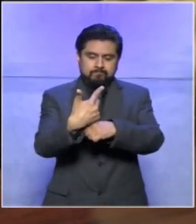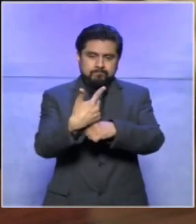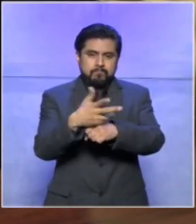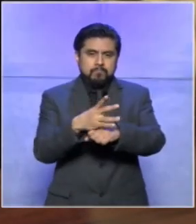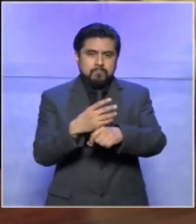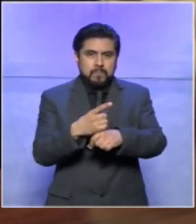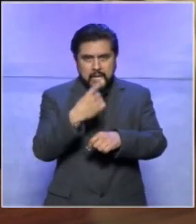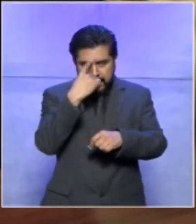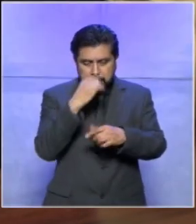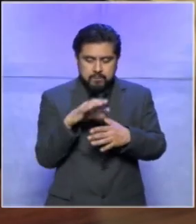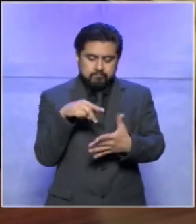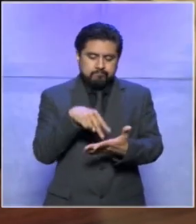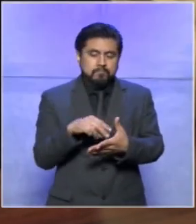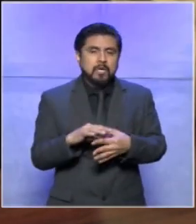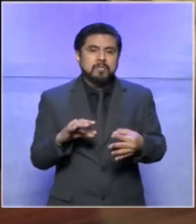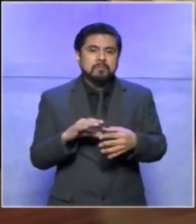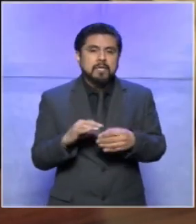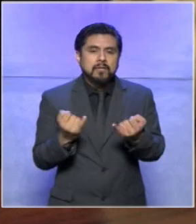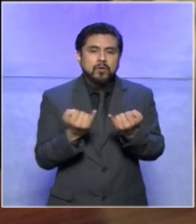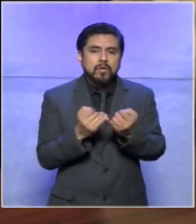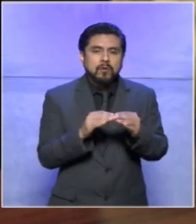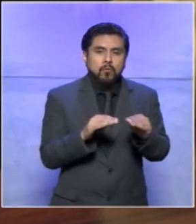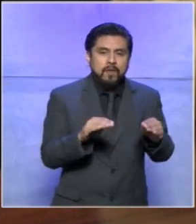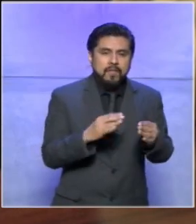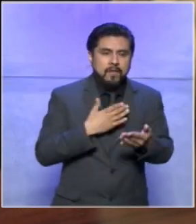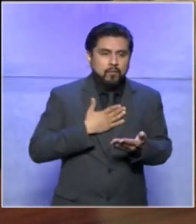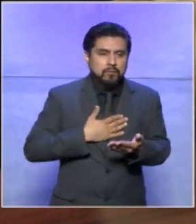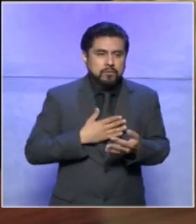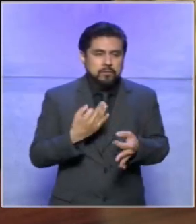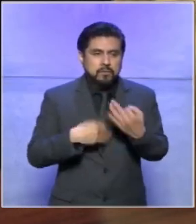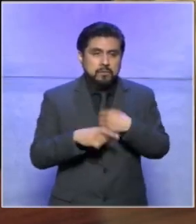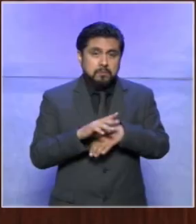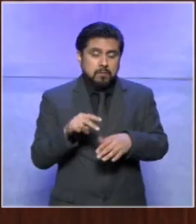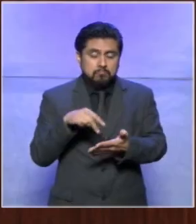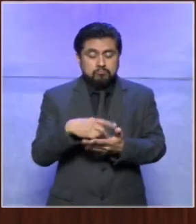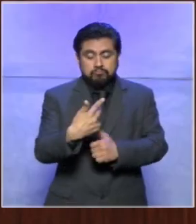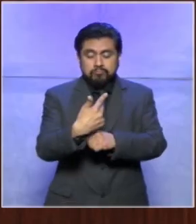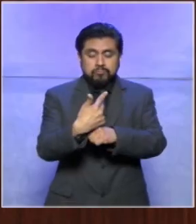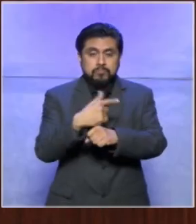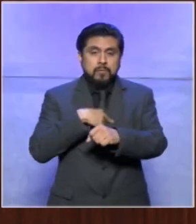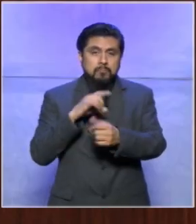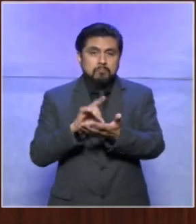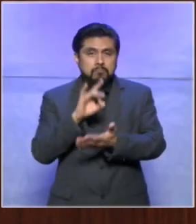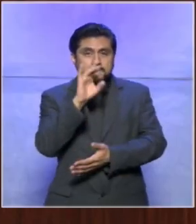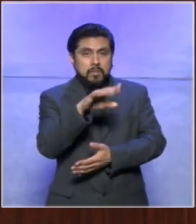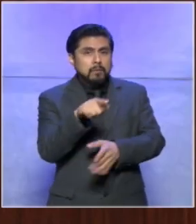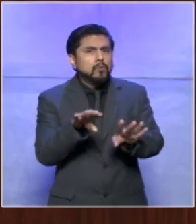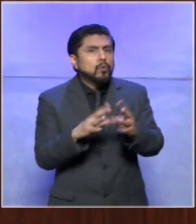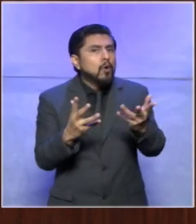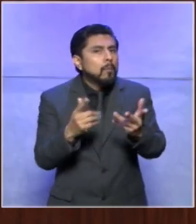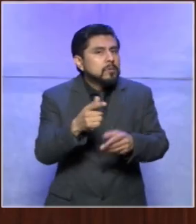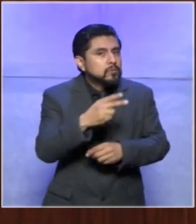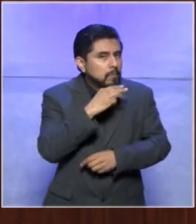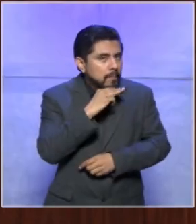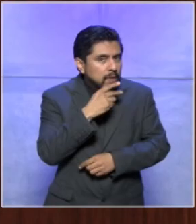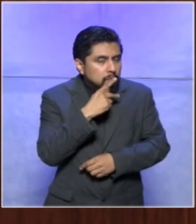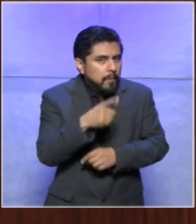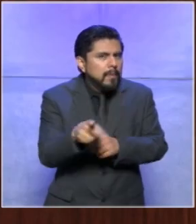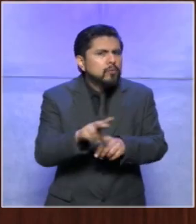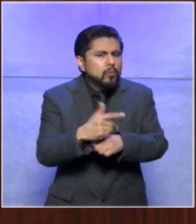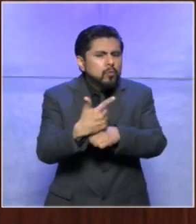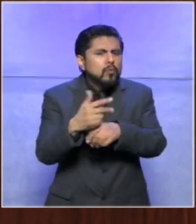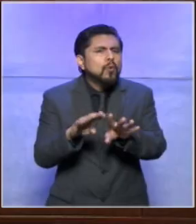la justicia e igualdad de género y de todas las personas y ahí como le hiciste te ayudaron tus papás como